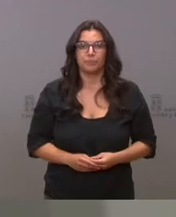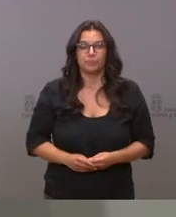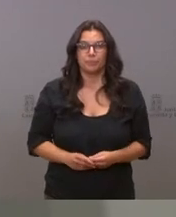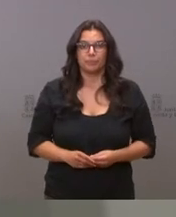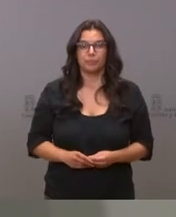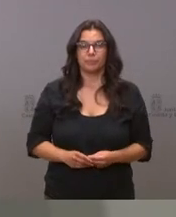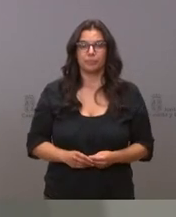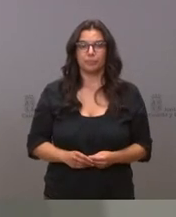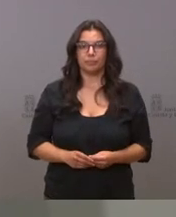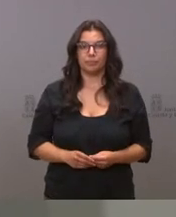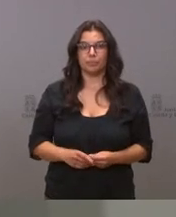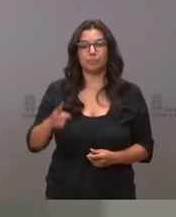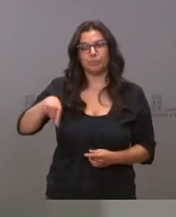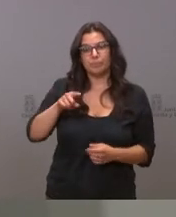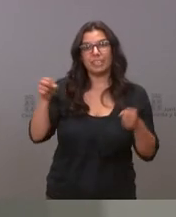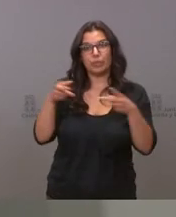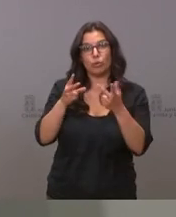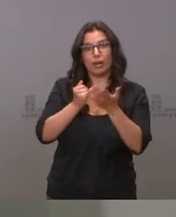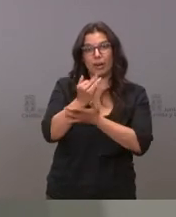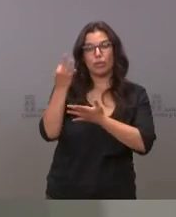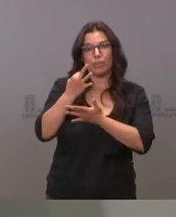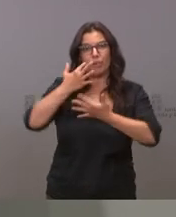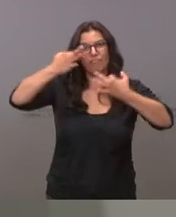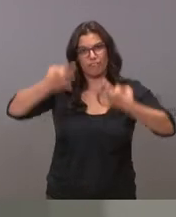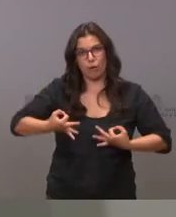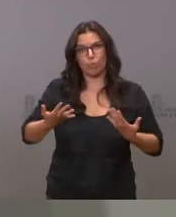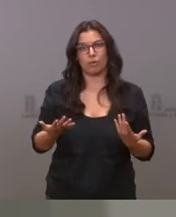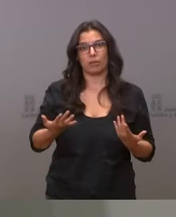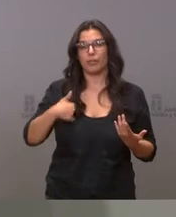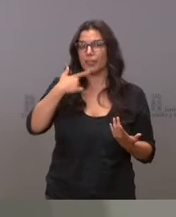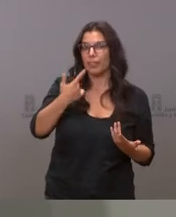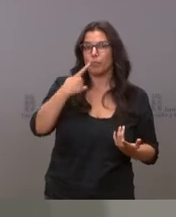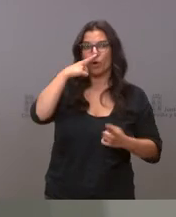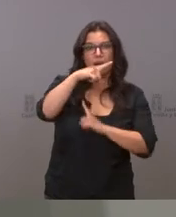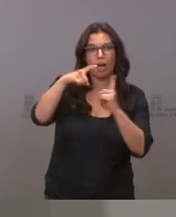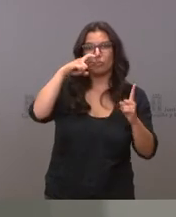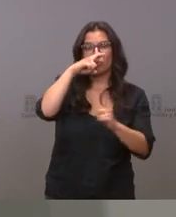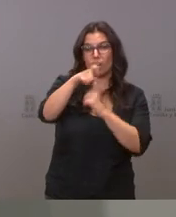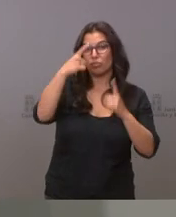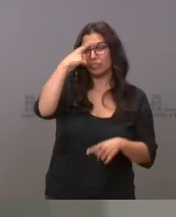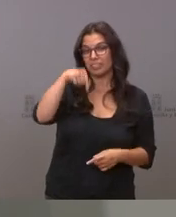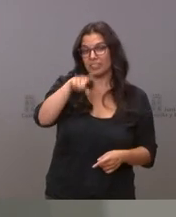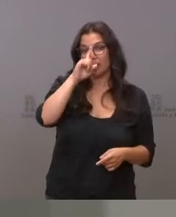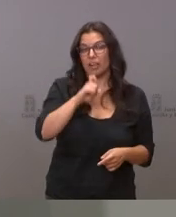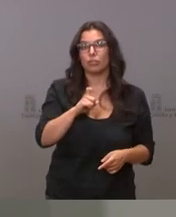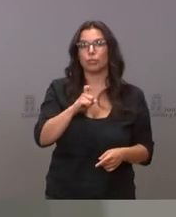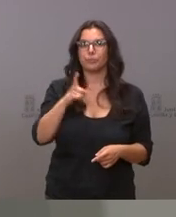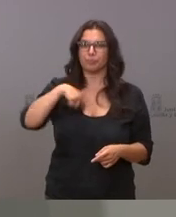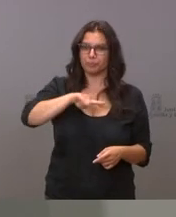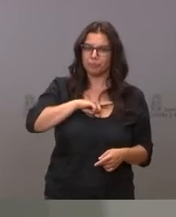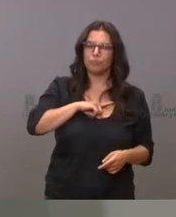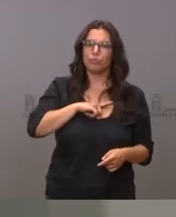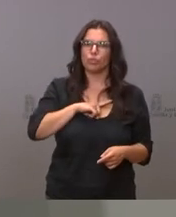que formalicen sus seguros agrarios es una cosa que decimos todos los años saben que este año hemos incrementado